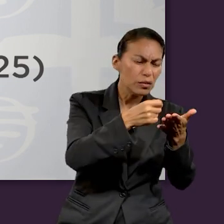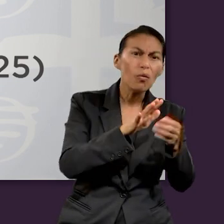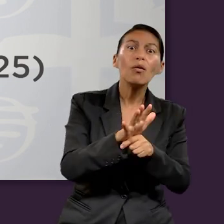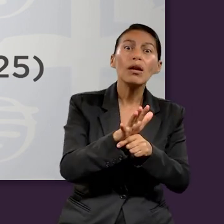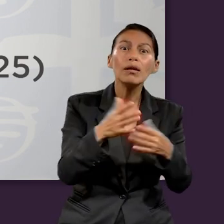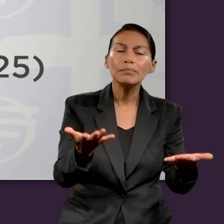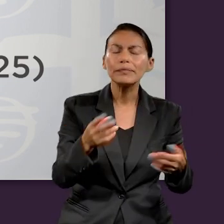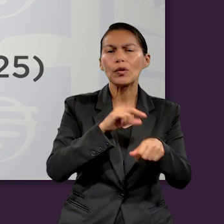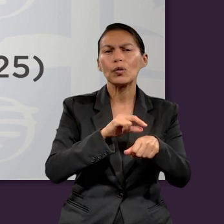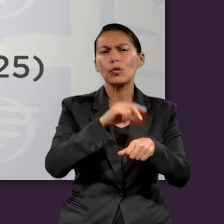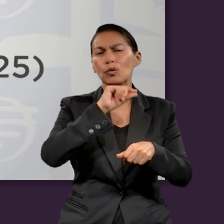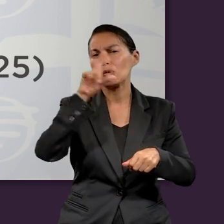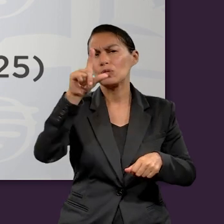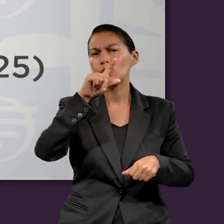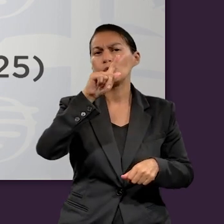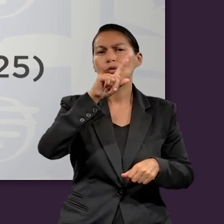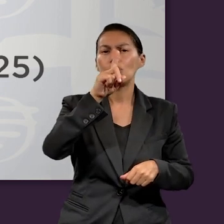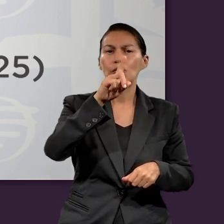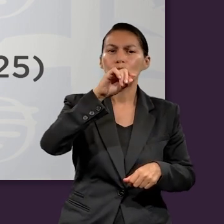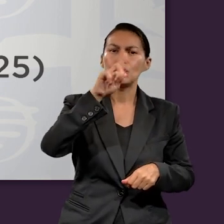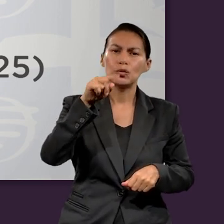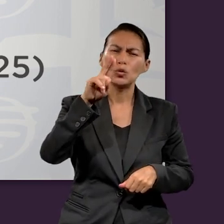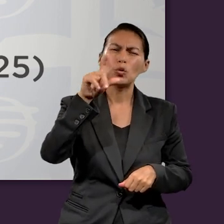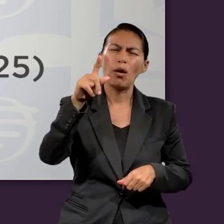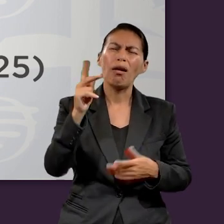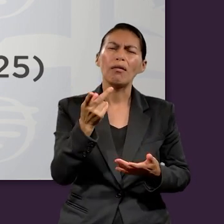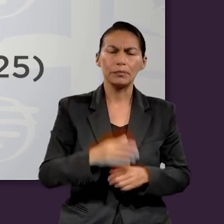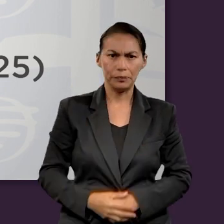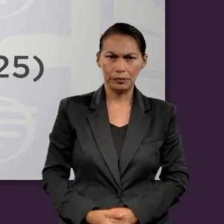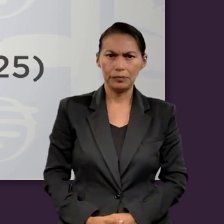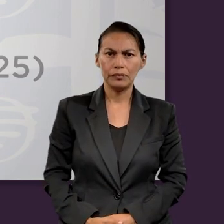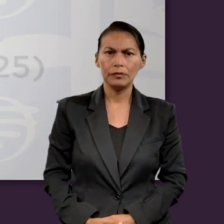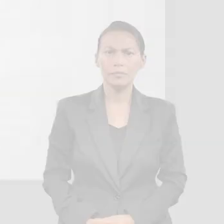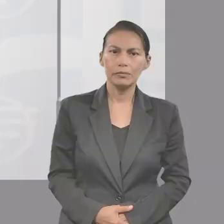Judá? Vamos a preguntarle al experto, al doctor Jorge Zul.